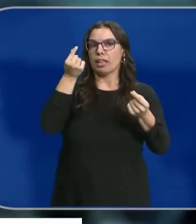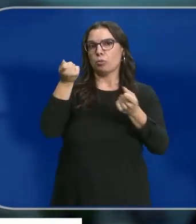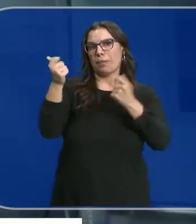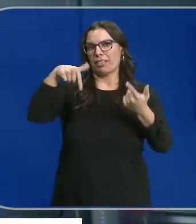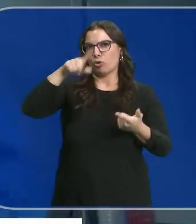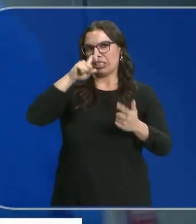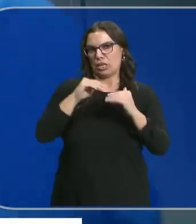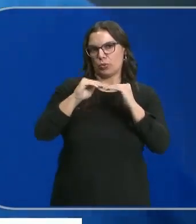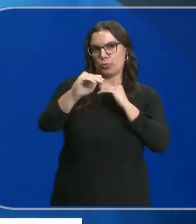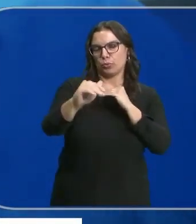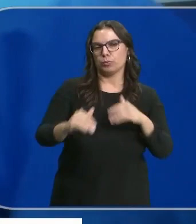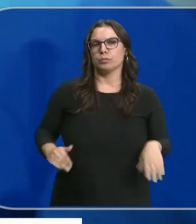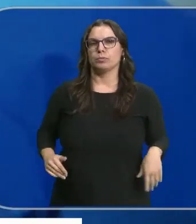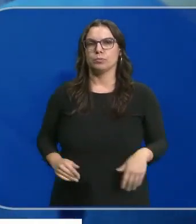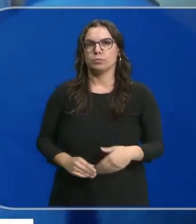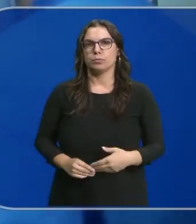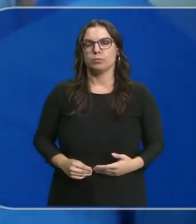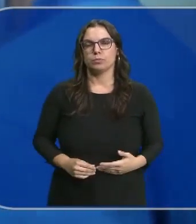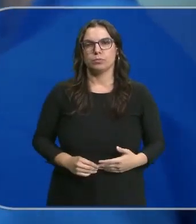mantiene similar en el último lustro.